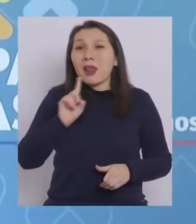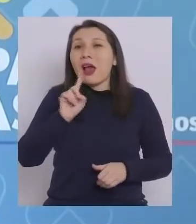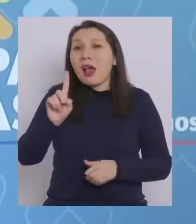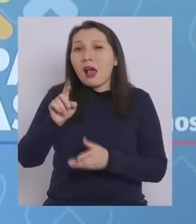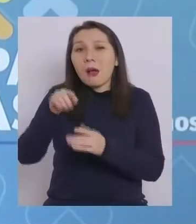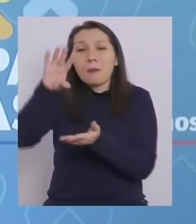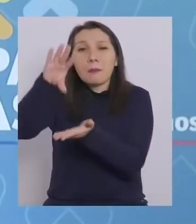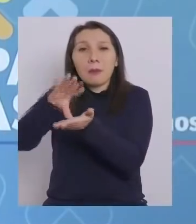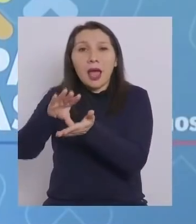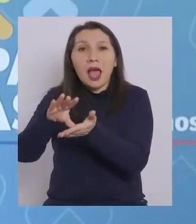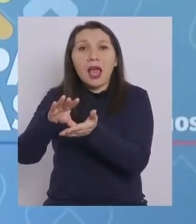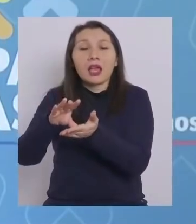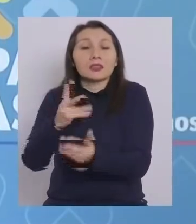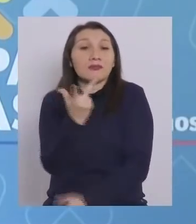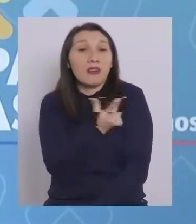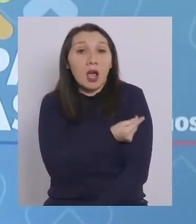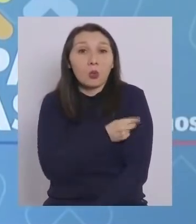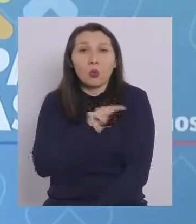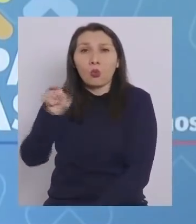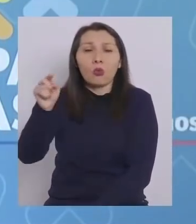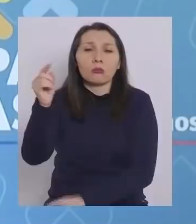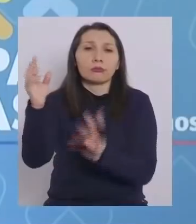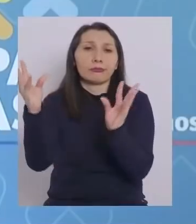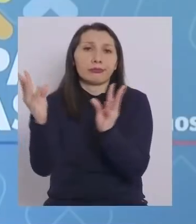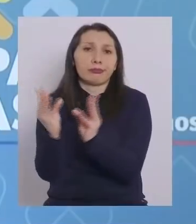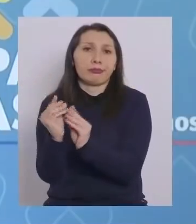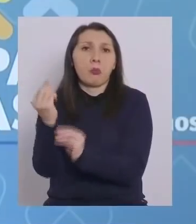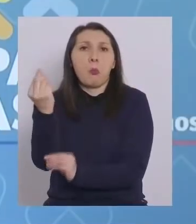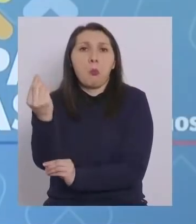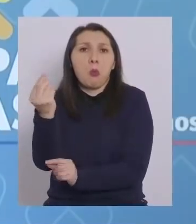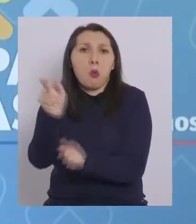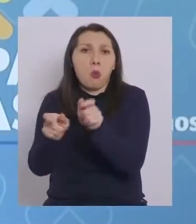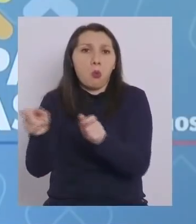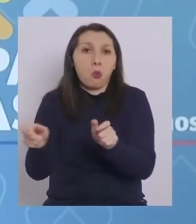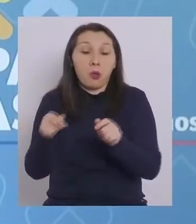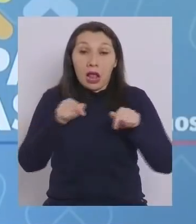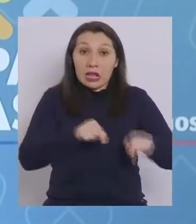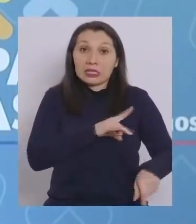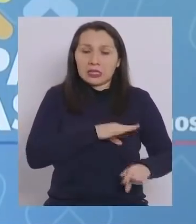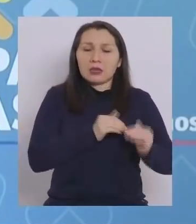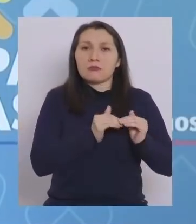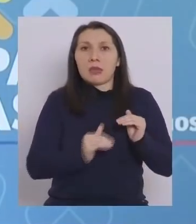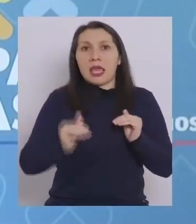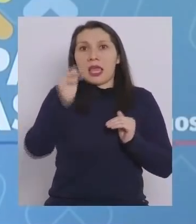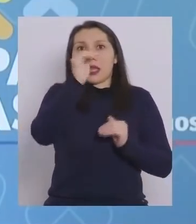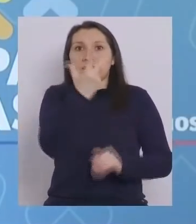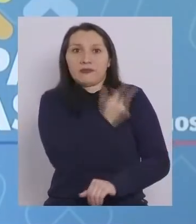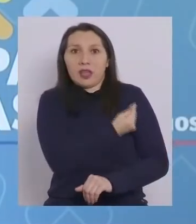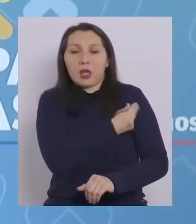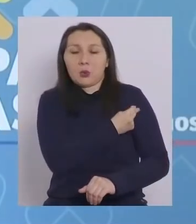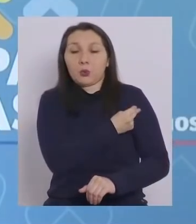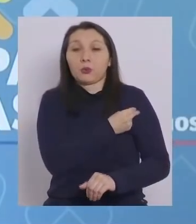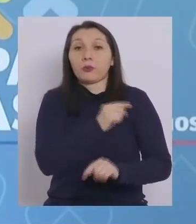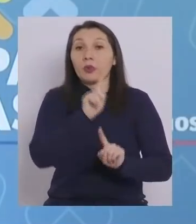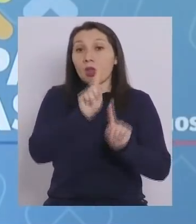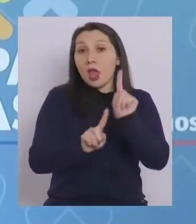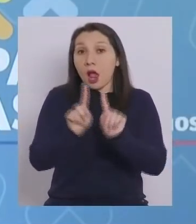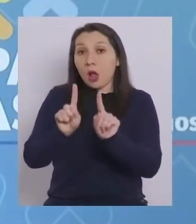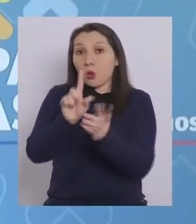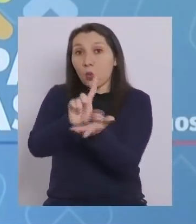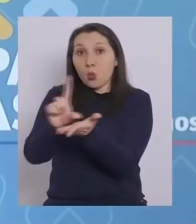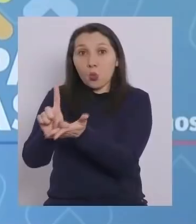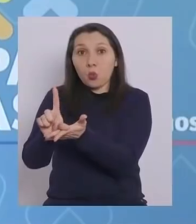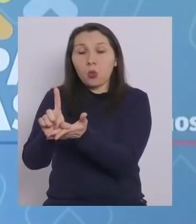en aquellos países donde la tasa de vacunación era muy baja. Nosotros tenemos una alta tasa de vacunación. Y en aquellos lugares